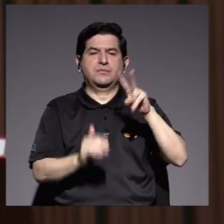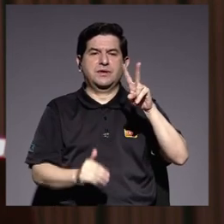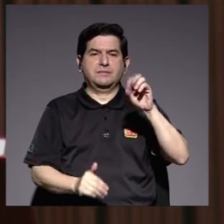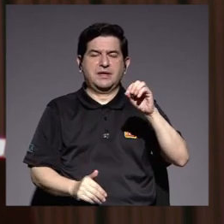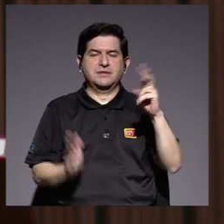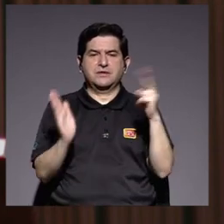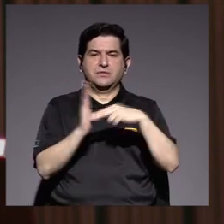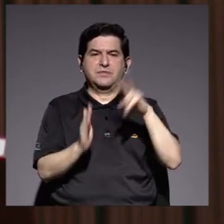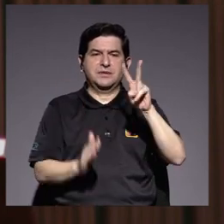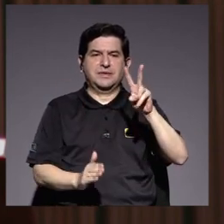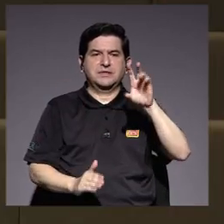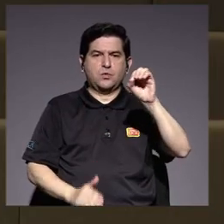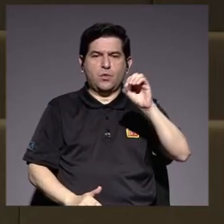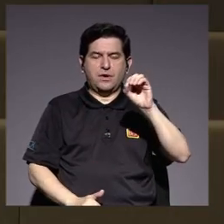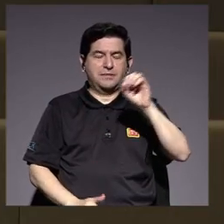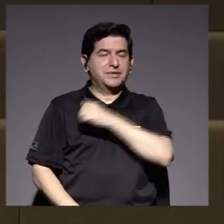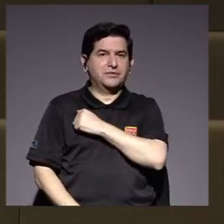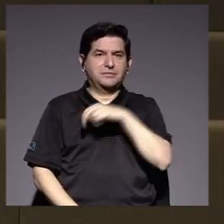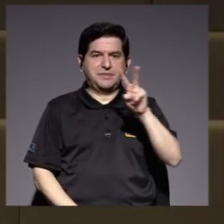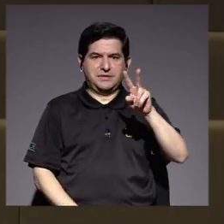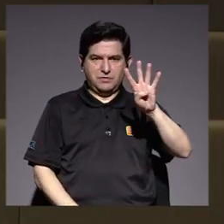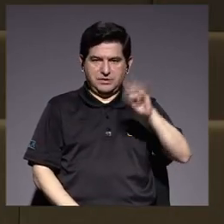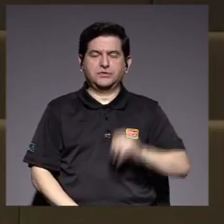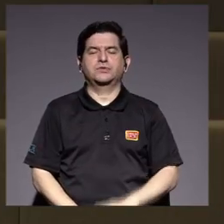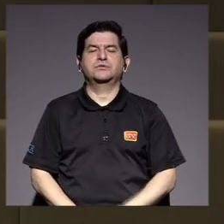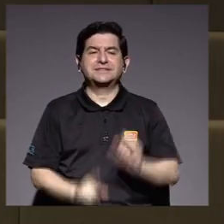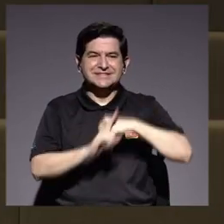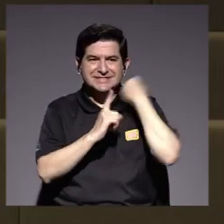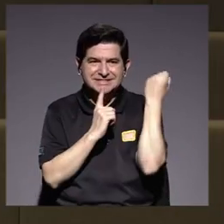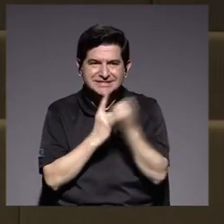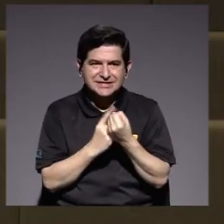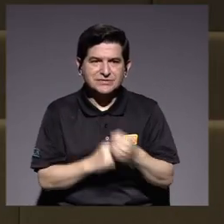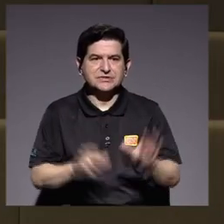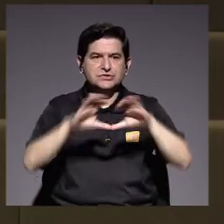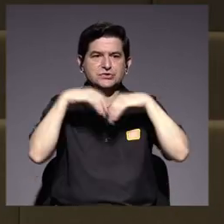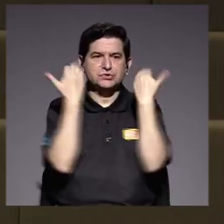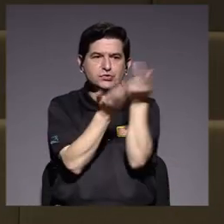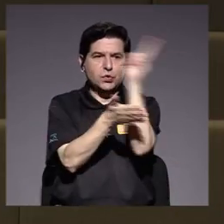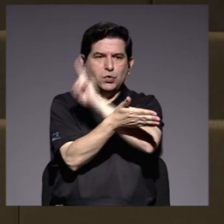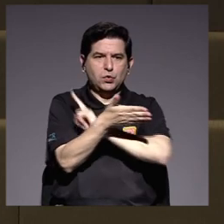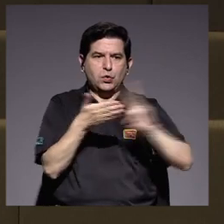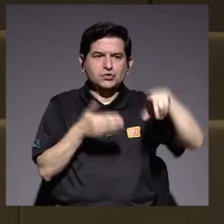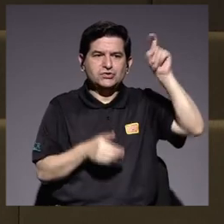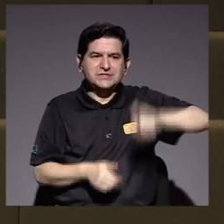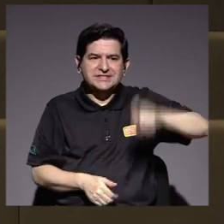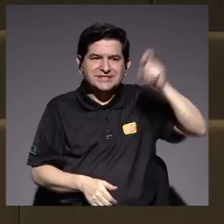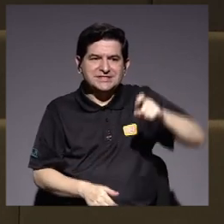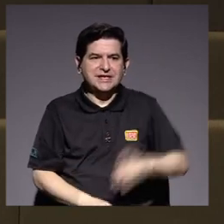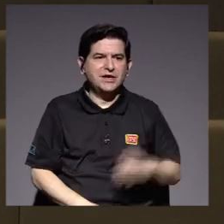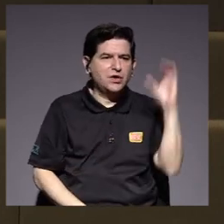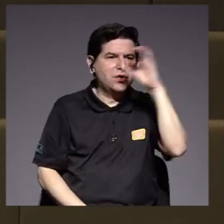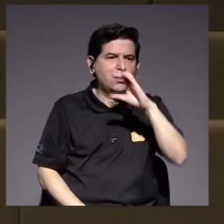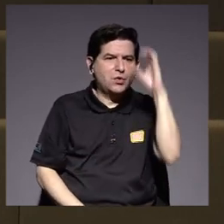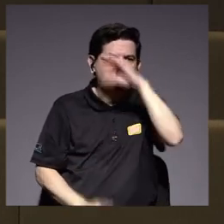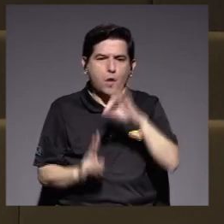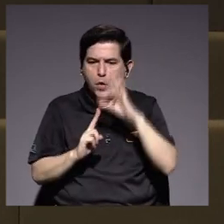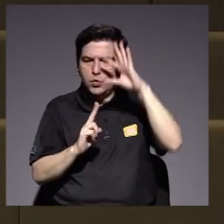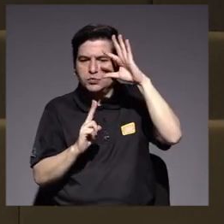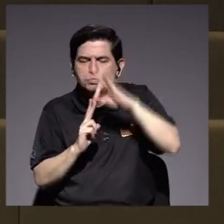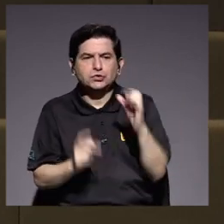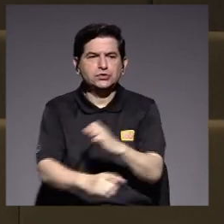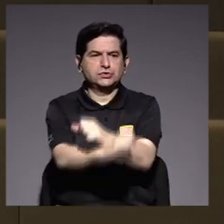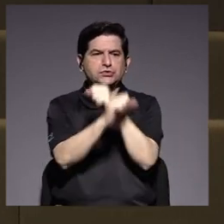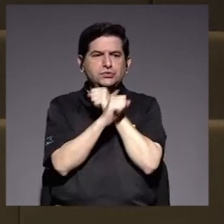-2024. Una situación que obligó a este Consejo Universitario a buscar alternativas para